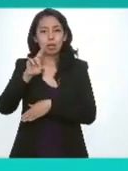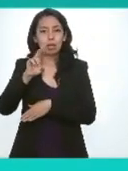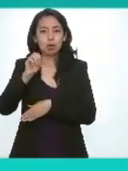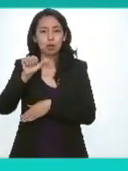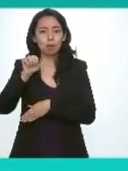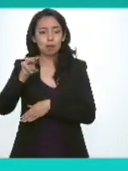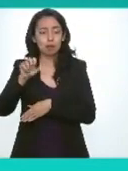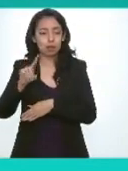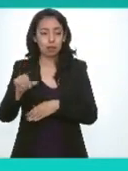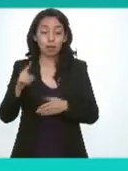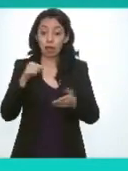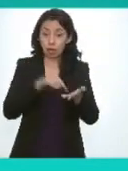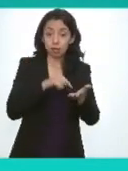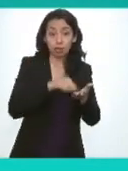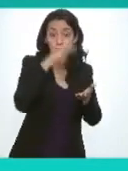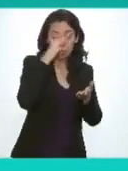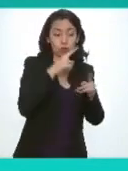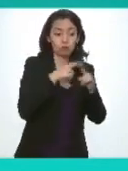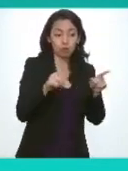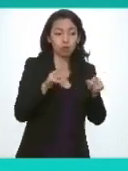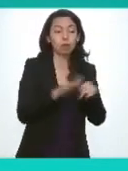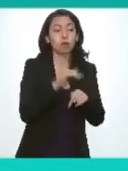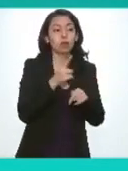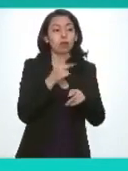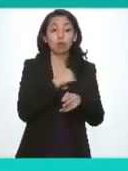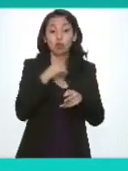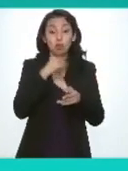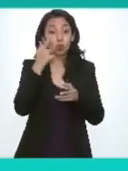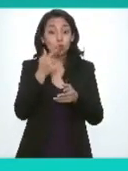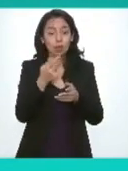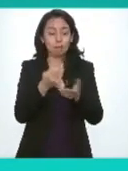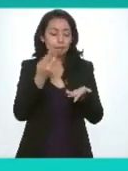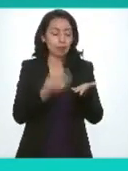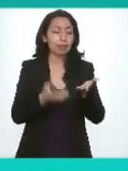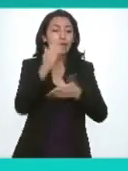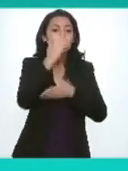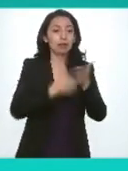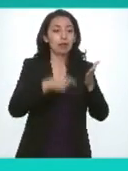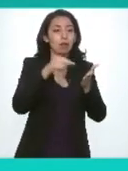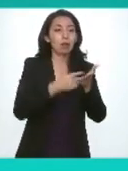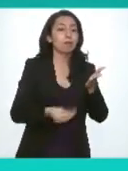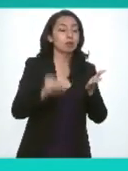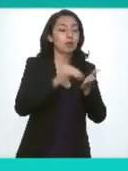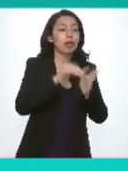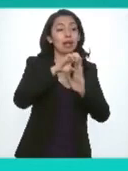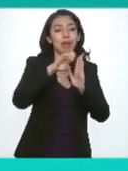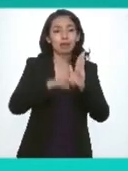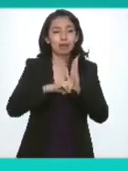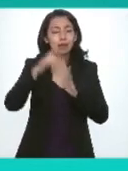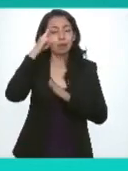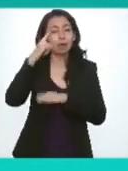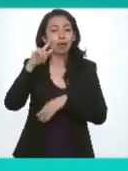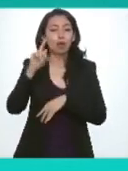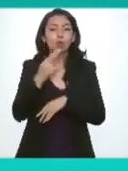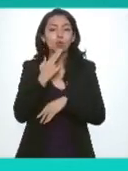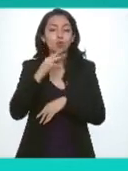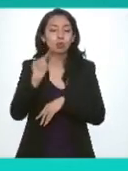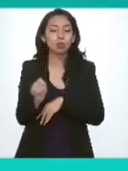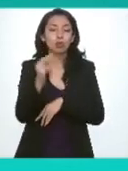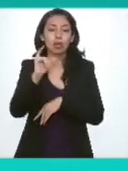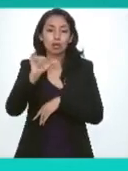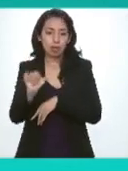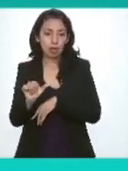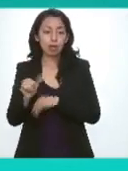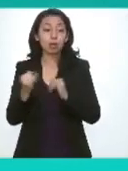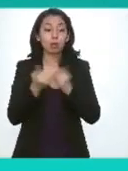vez nosotros estamos dando un capítulo especial por ejemplo a la ética en inteligencia artificial el tema de